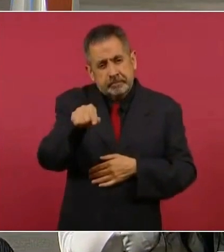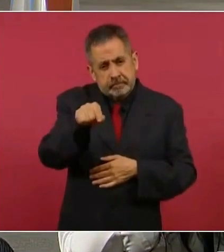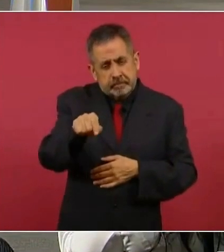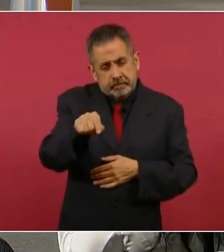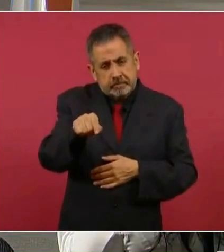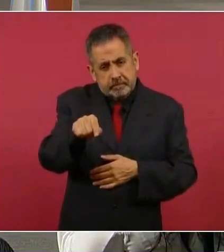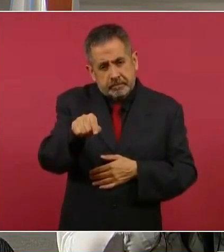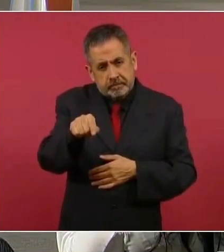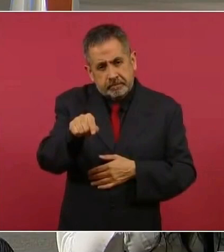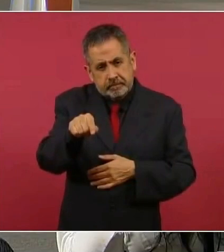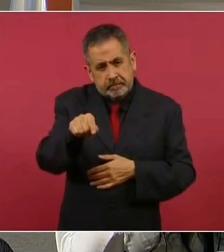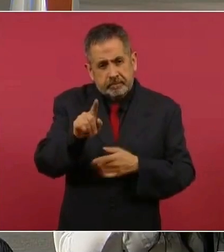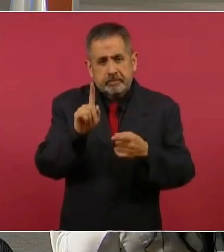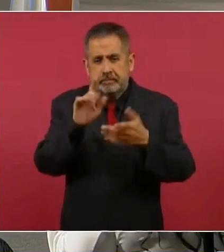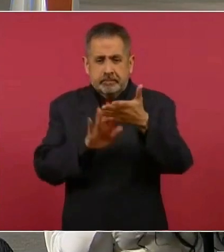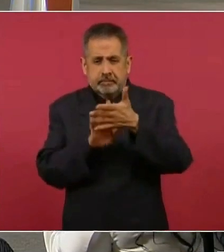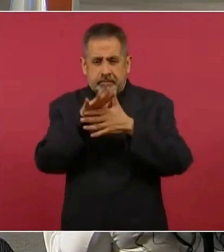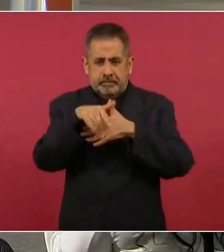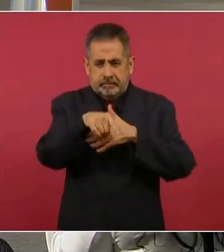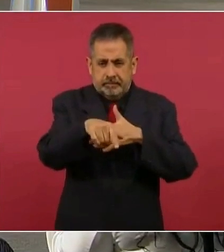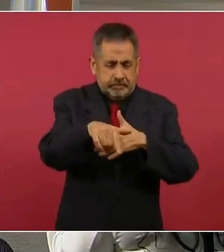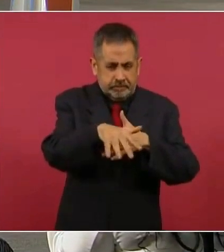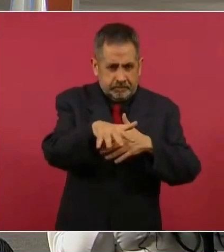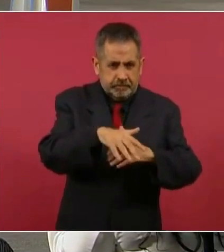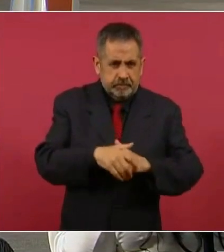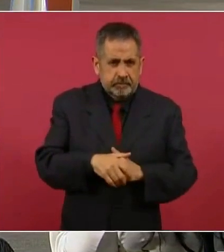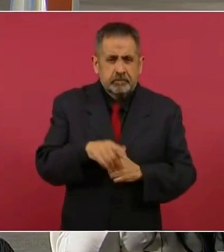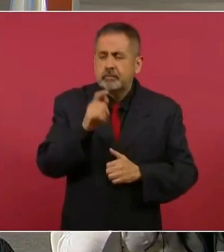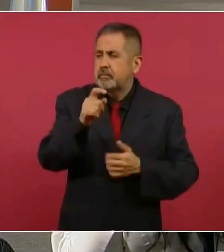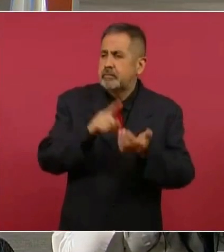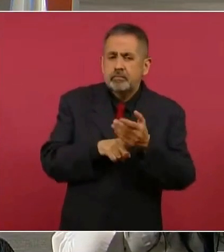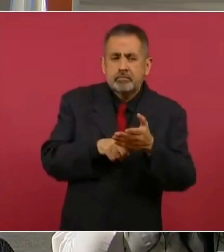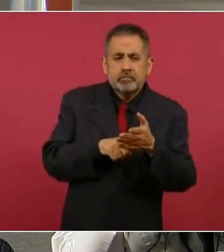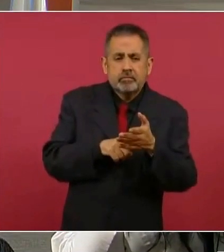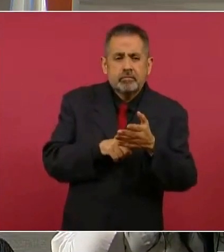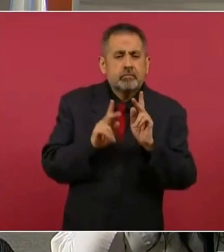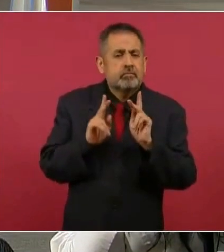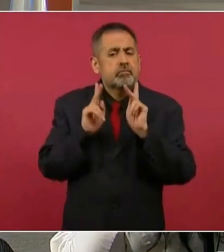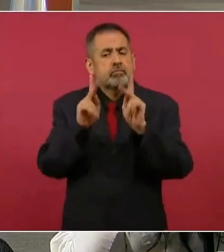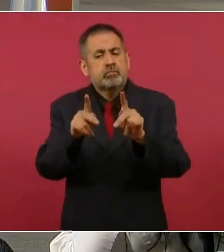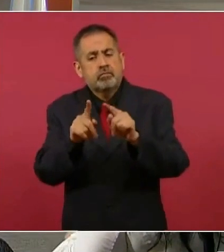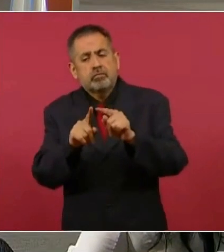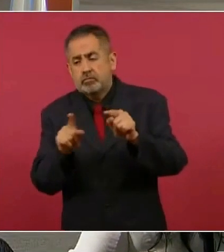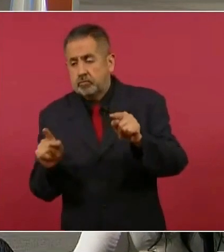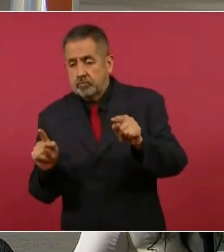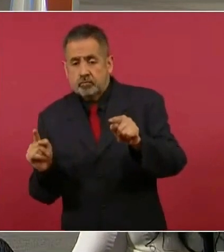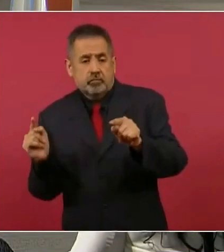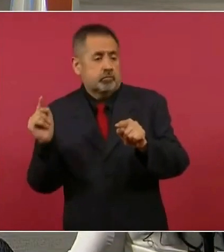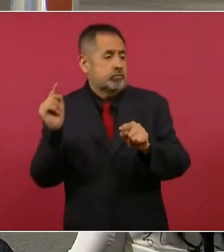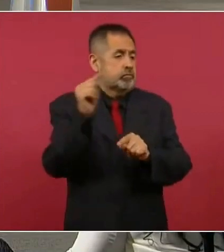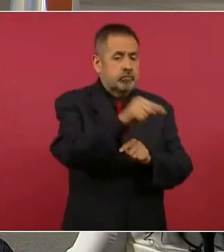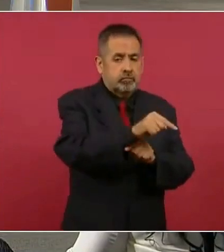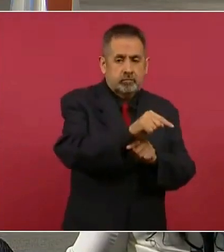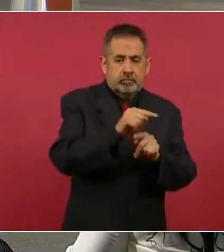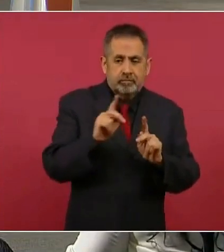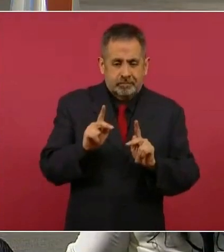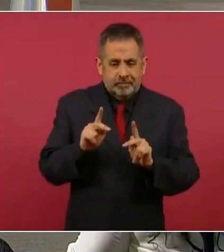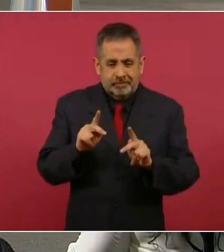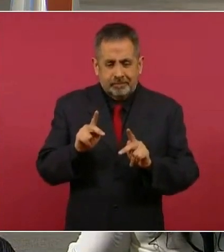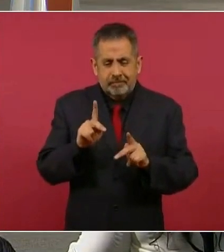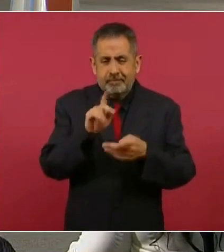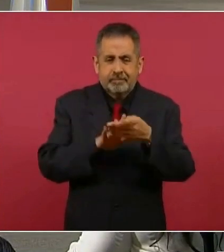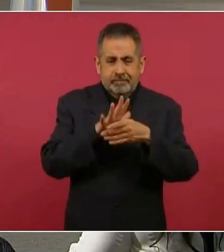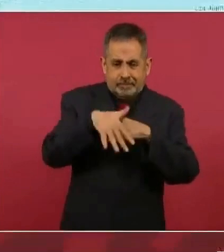Es la presa, ¿verdad? Es un puente que atraviesa una parte de la presa.